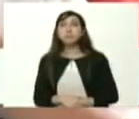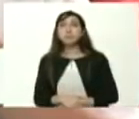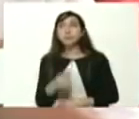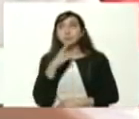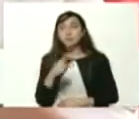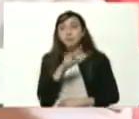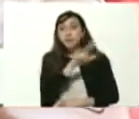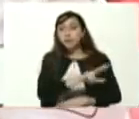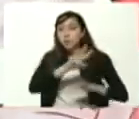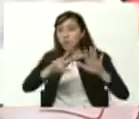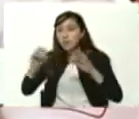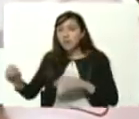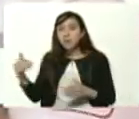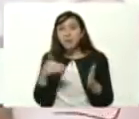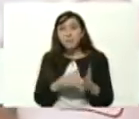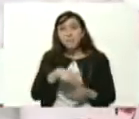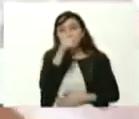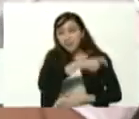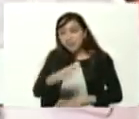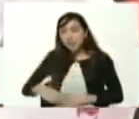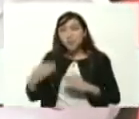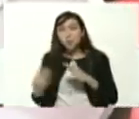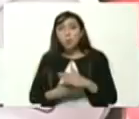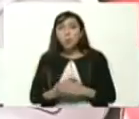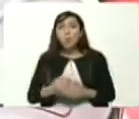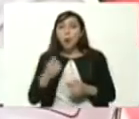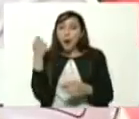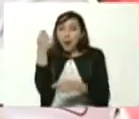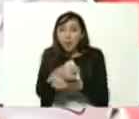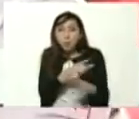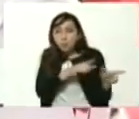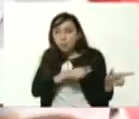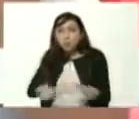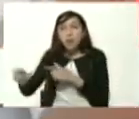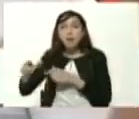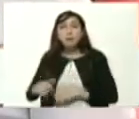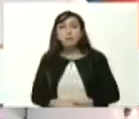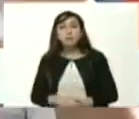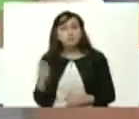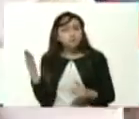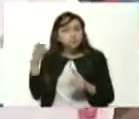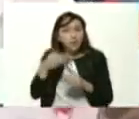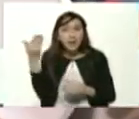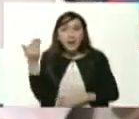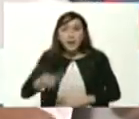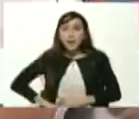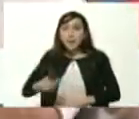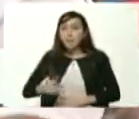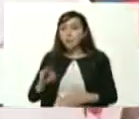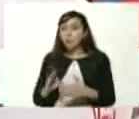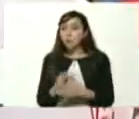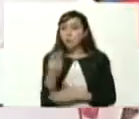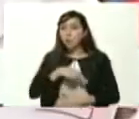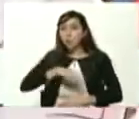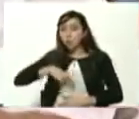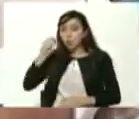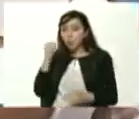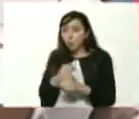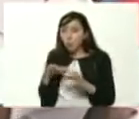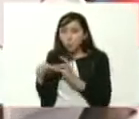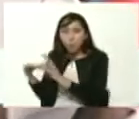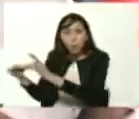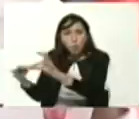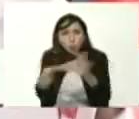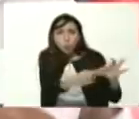370 mil estudiantes se están graduando es una meta sumamente importante y desde la FEBEN y la FEBAU trabajando en conjunto